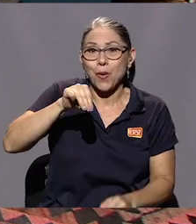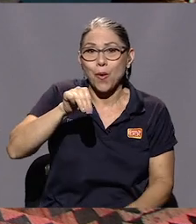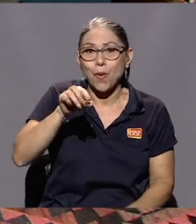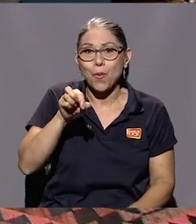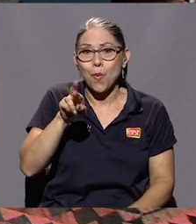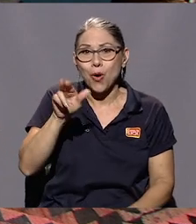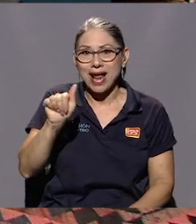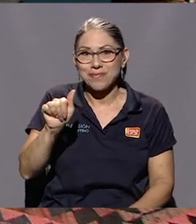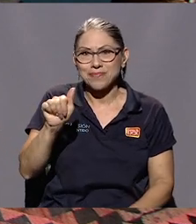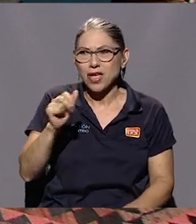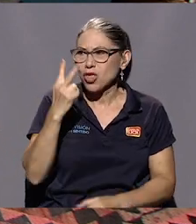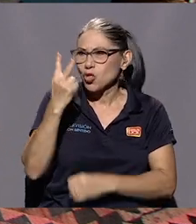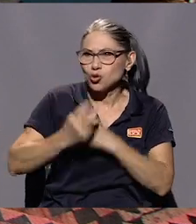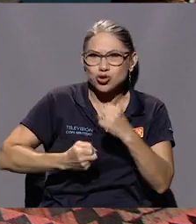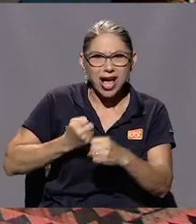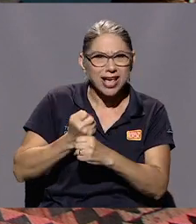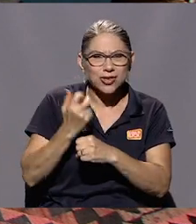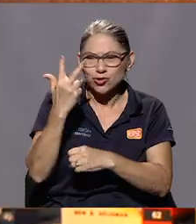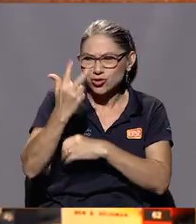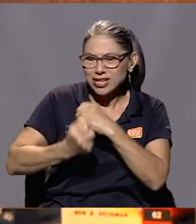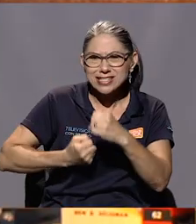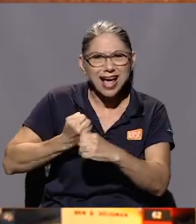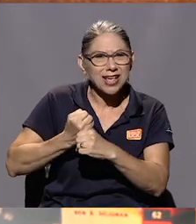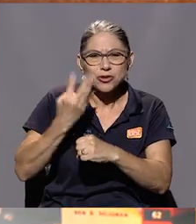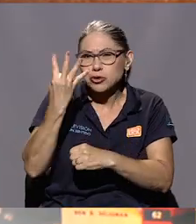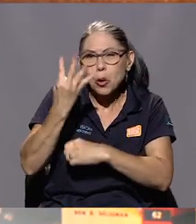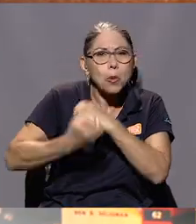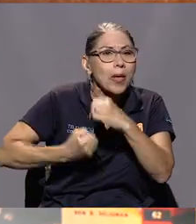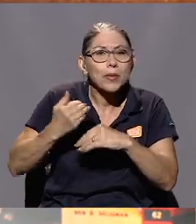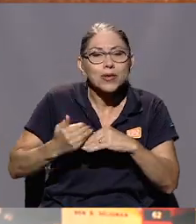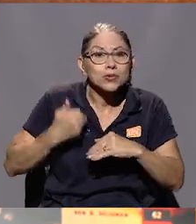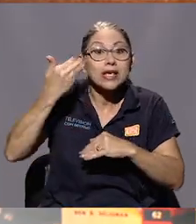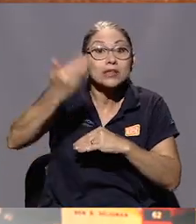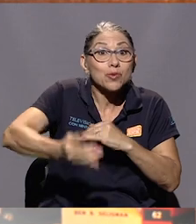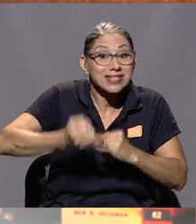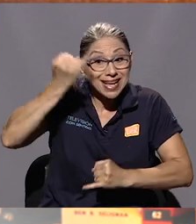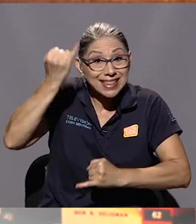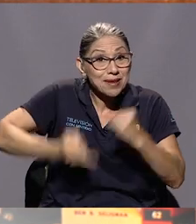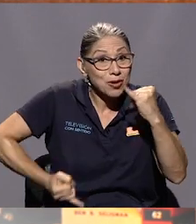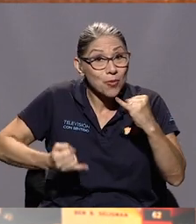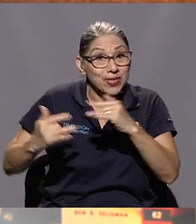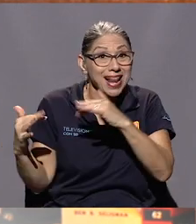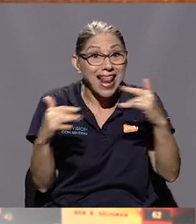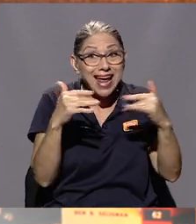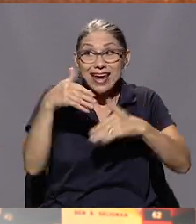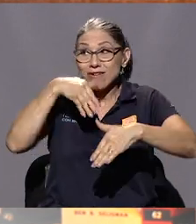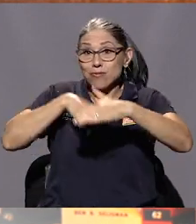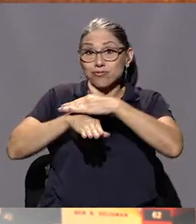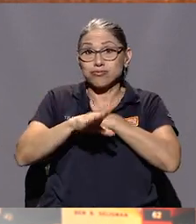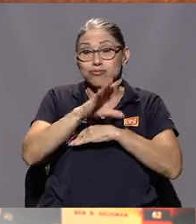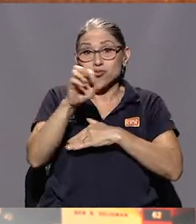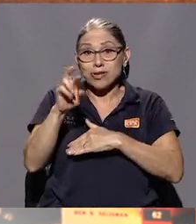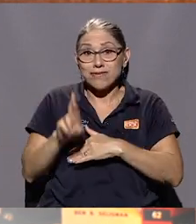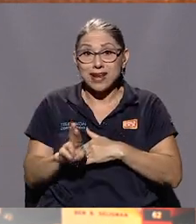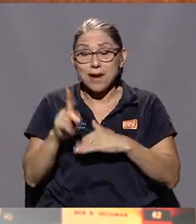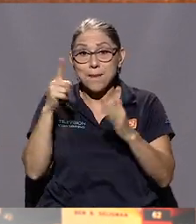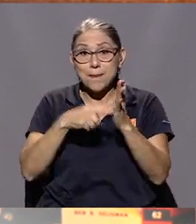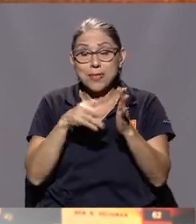dos años o tres años o cuatro años después de haber terminado la Guerra Civil del 48,